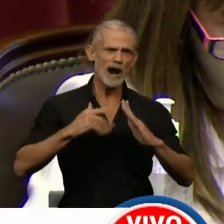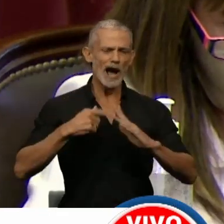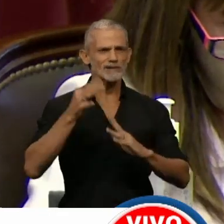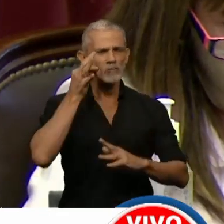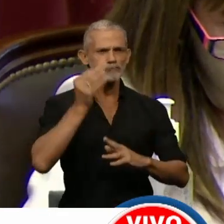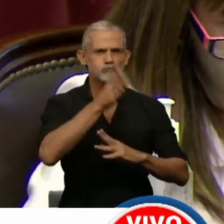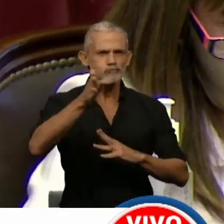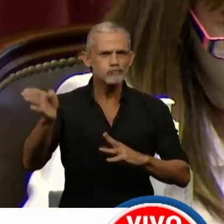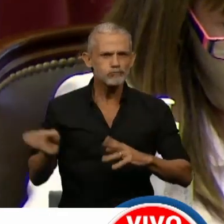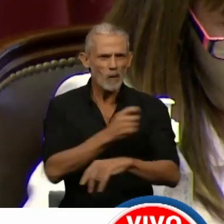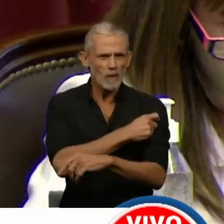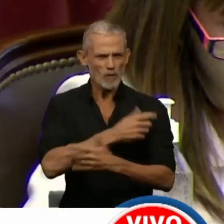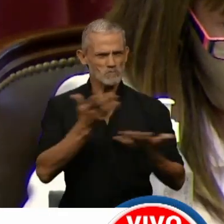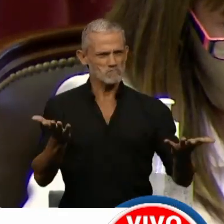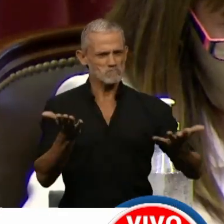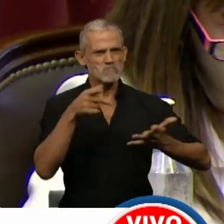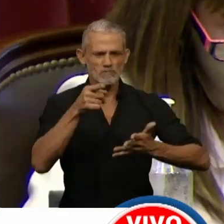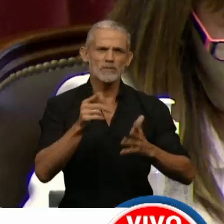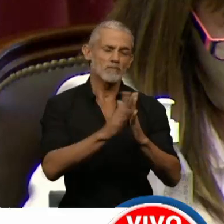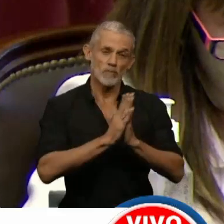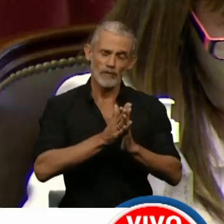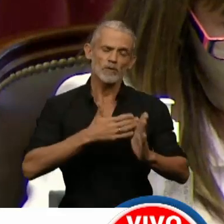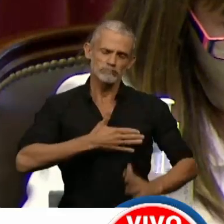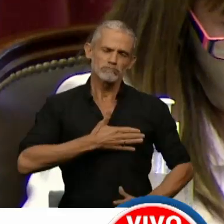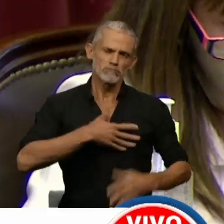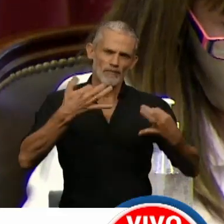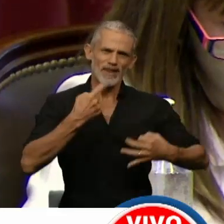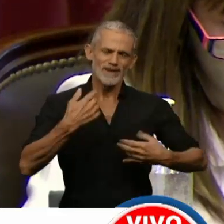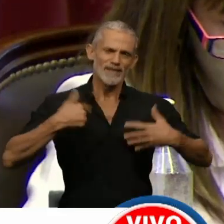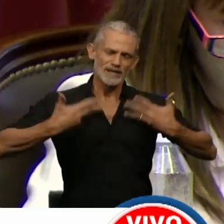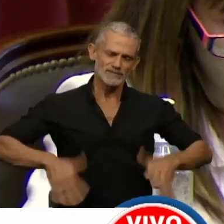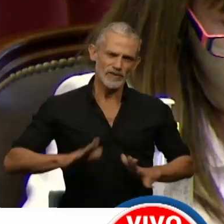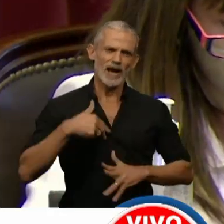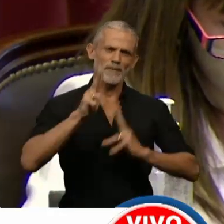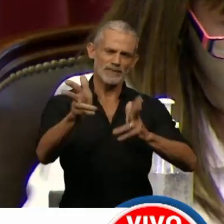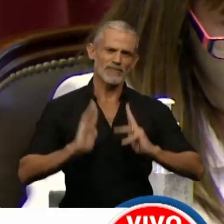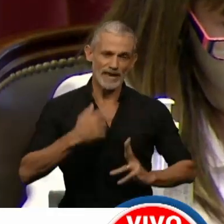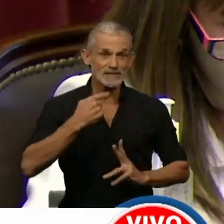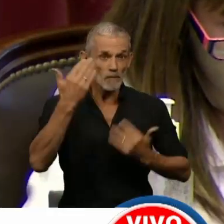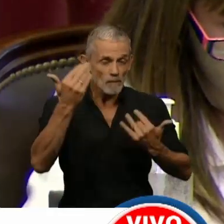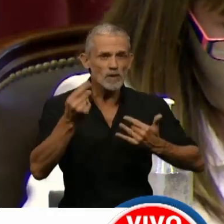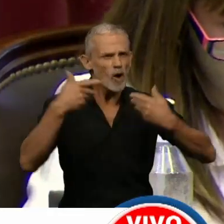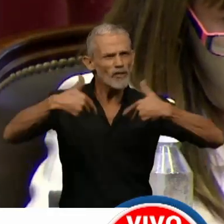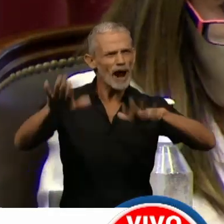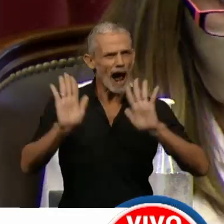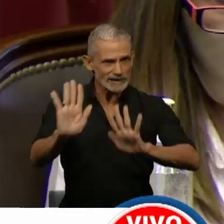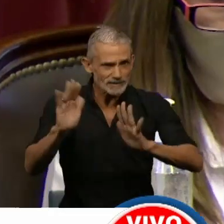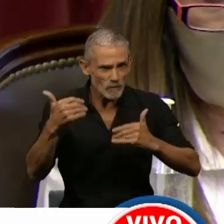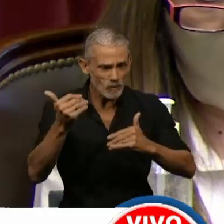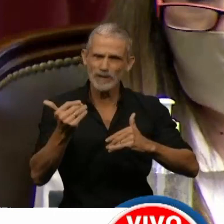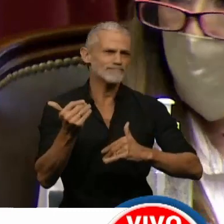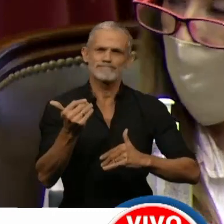La verdad que les pedimos que se pongan una mano en el corazón, que sean sinceros, si creen que podemos dejar pasar